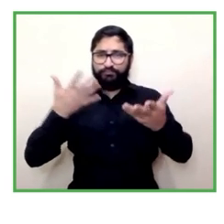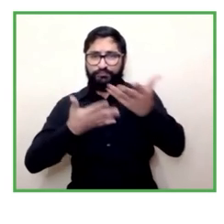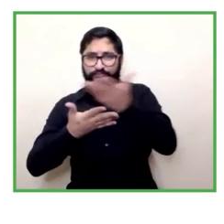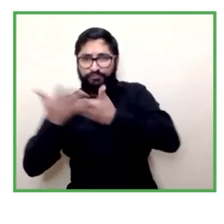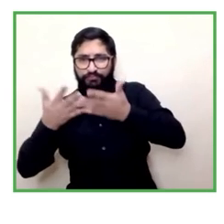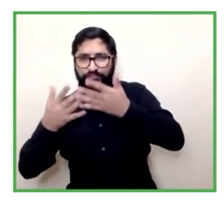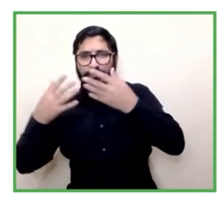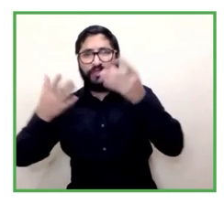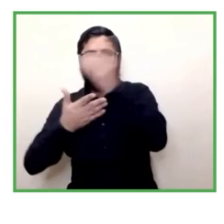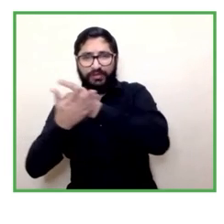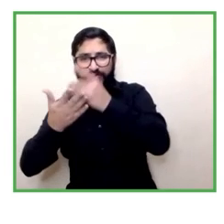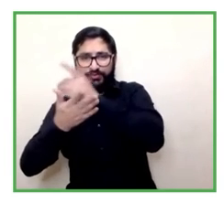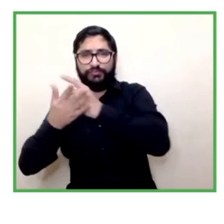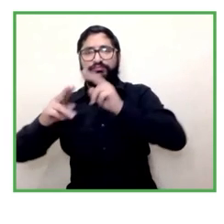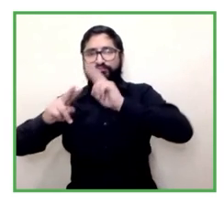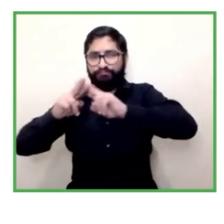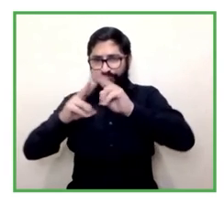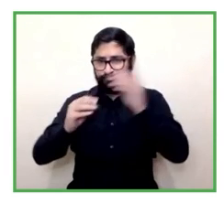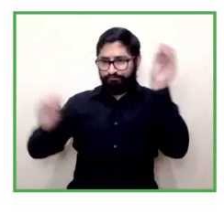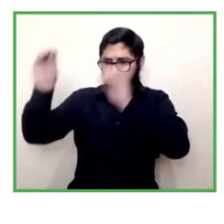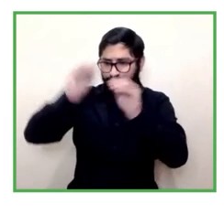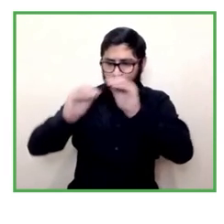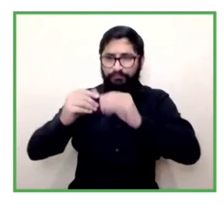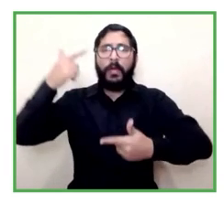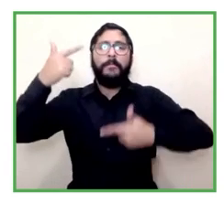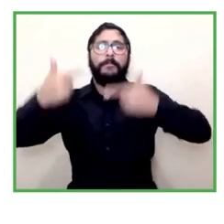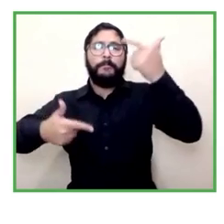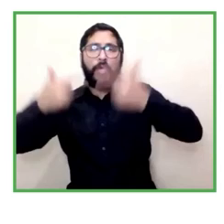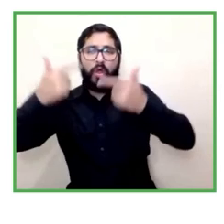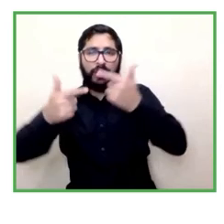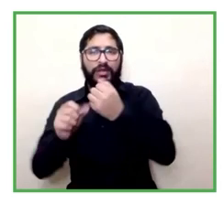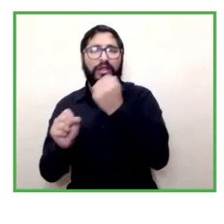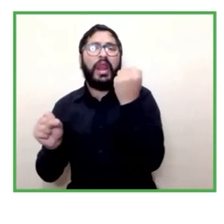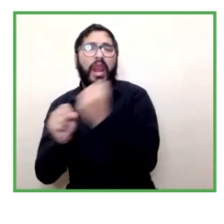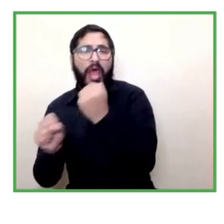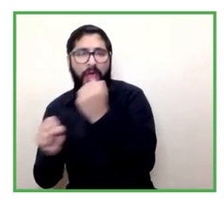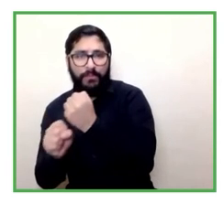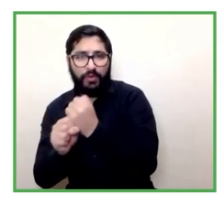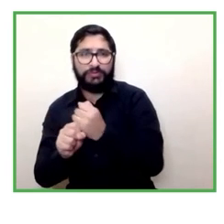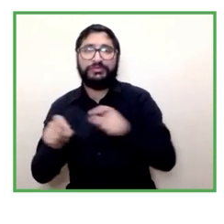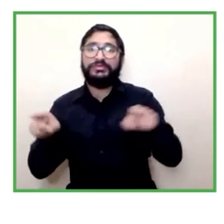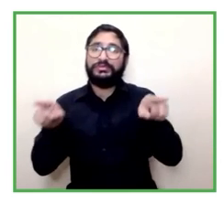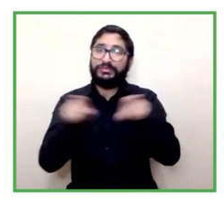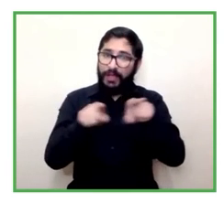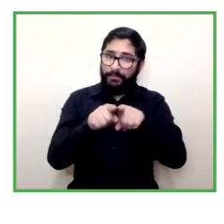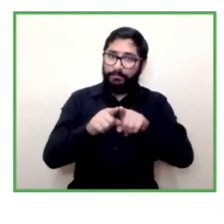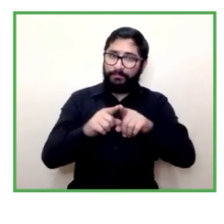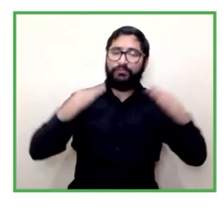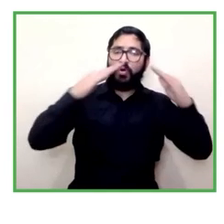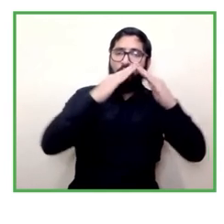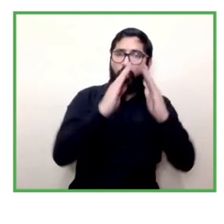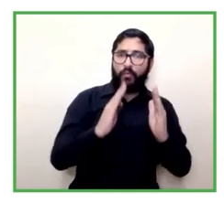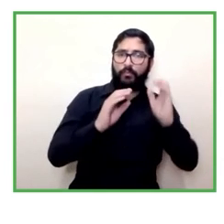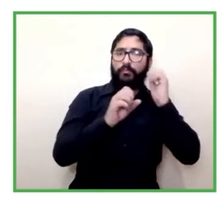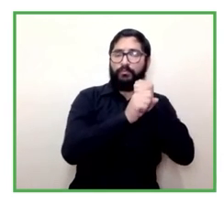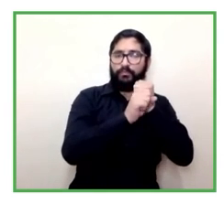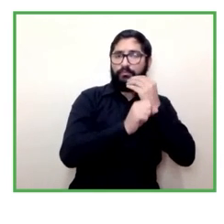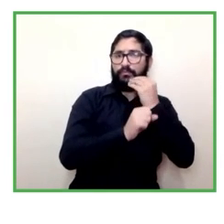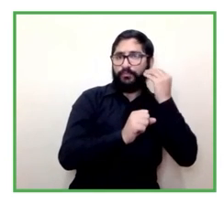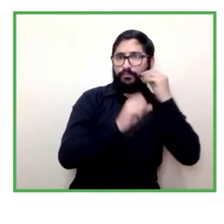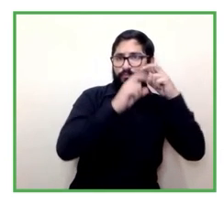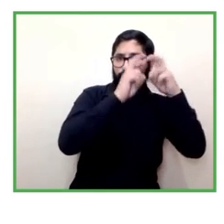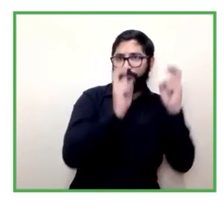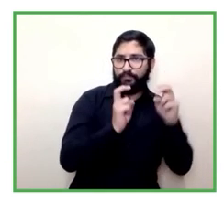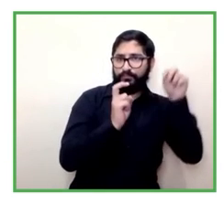de teletrabajo y trabajo en casa alrededor también del comportamiento del observatorio